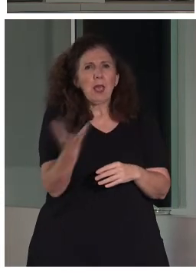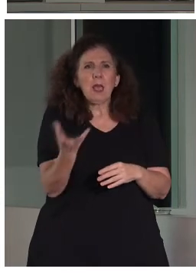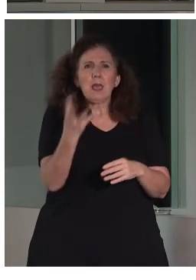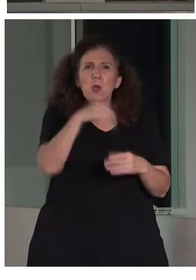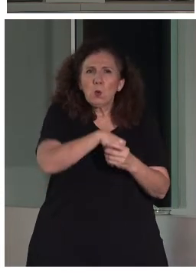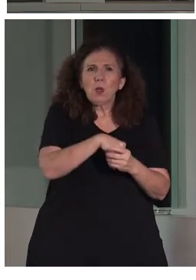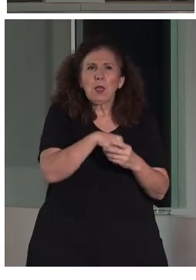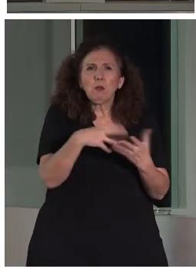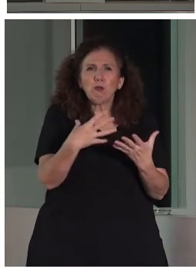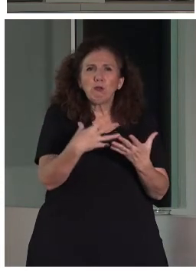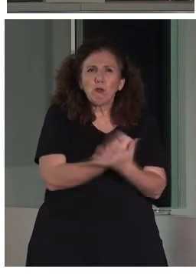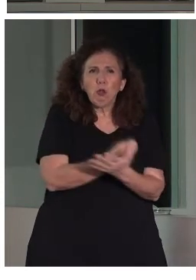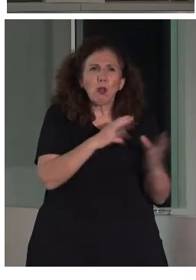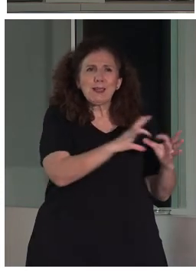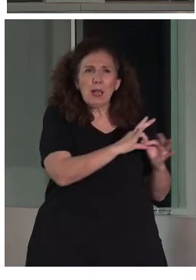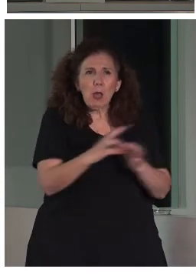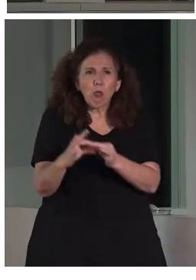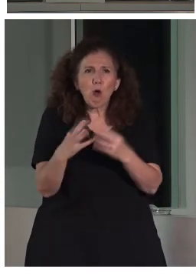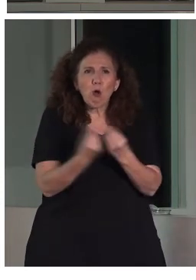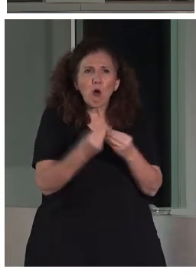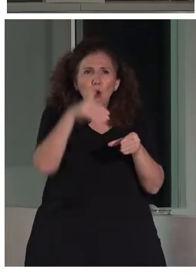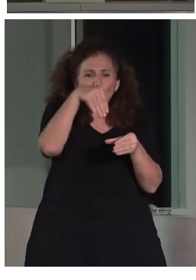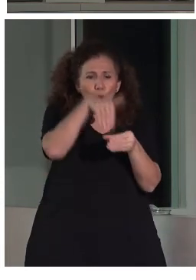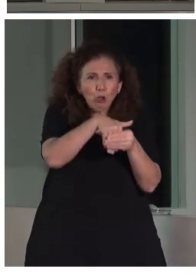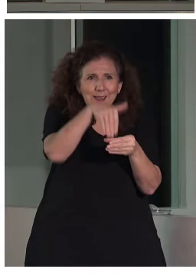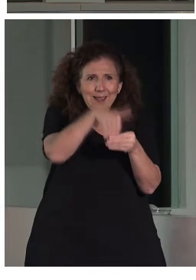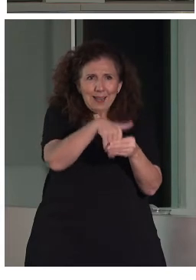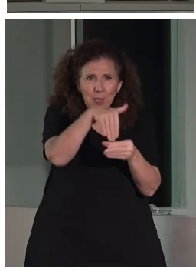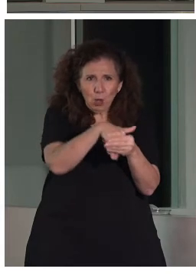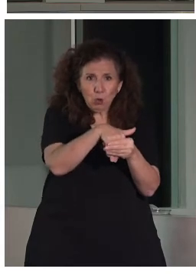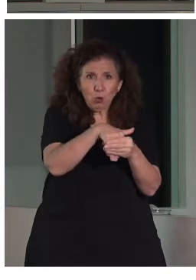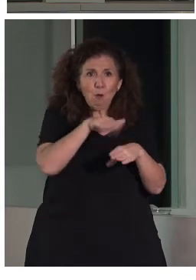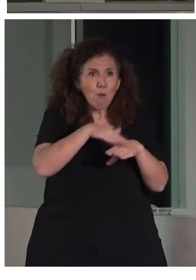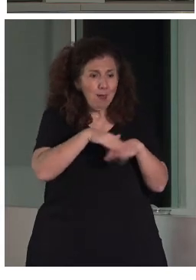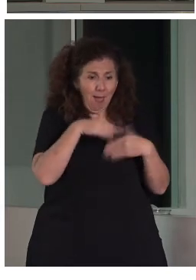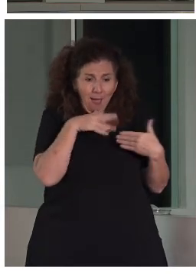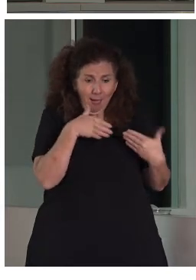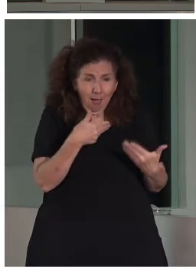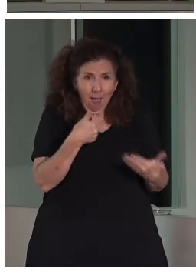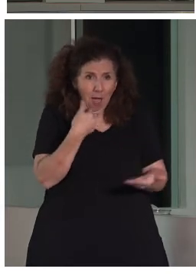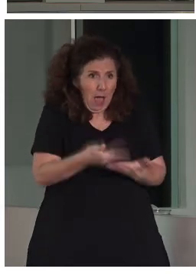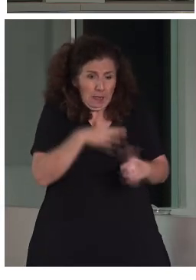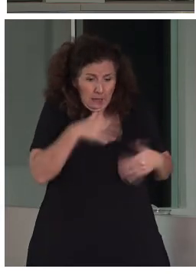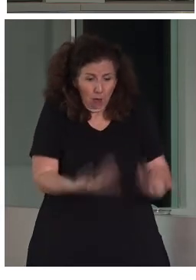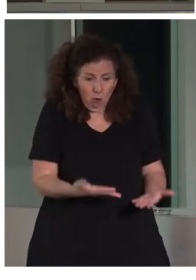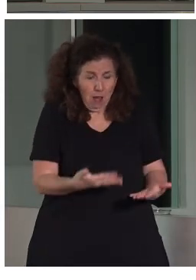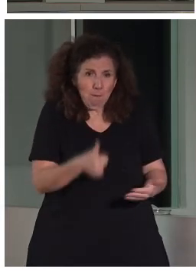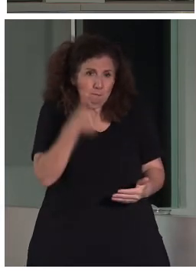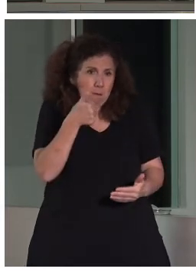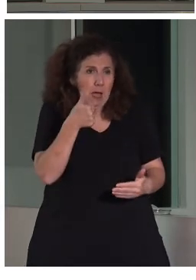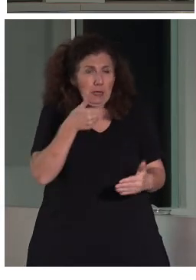está relacionado con los contenidos, porque hasta ahora la accesibilidad se ha centrado mucho en los aspectos